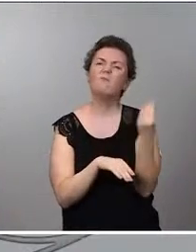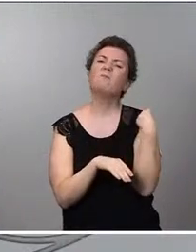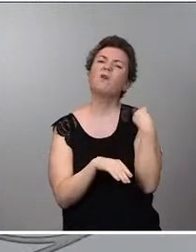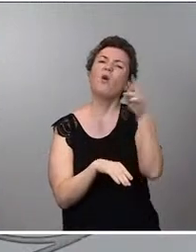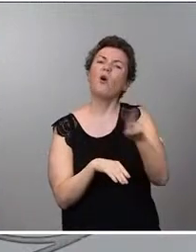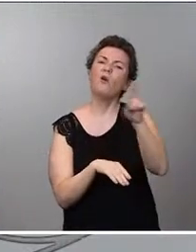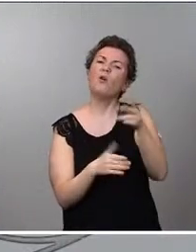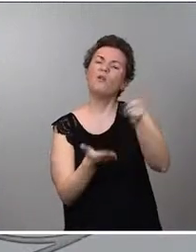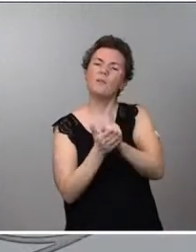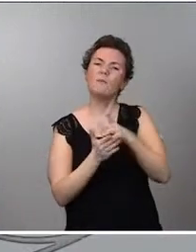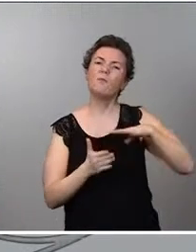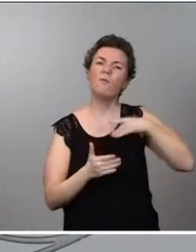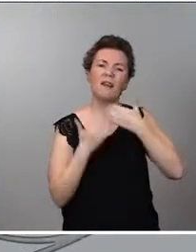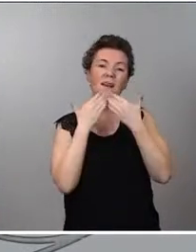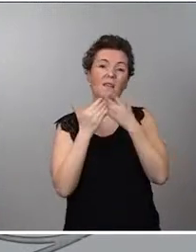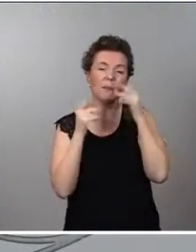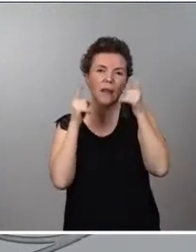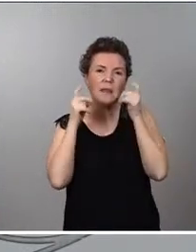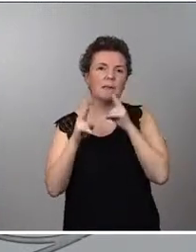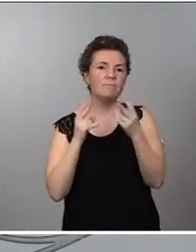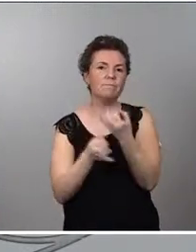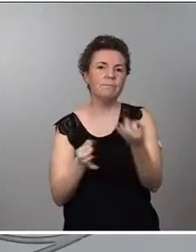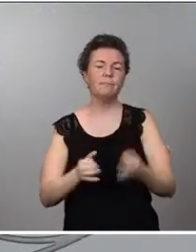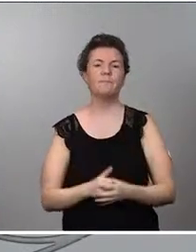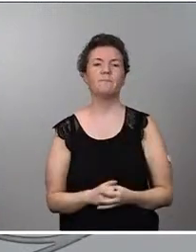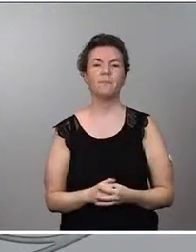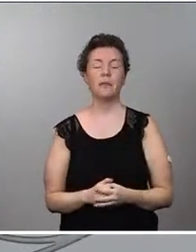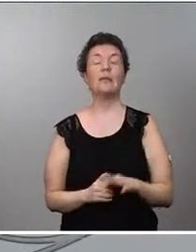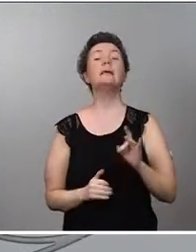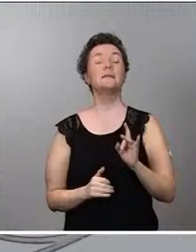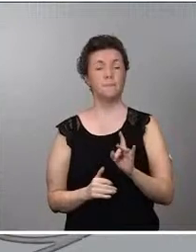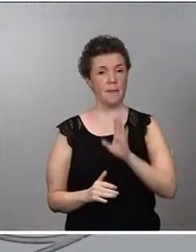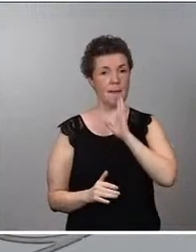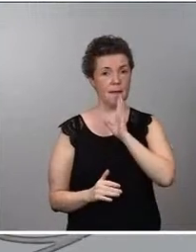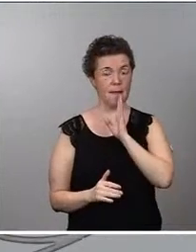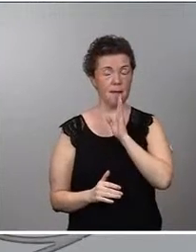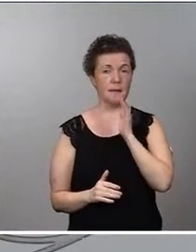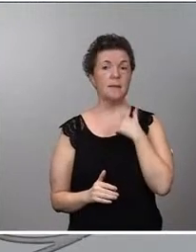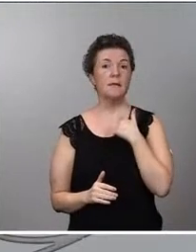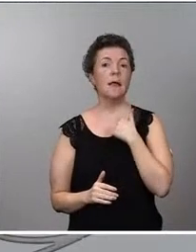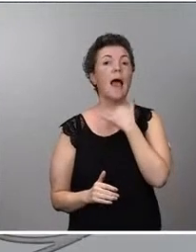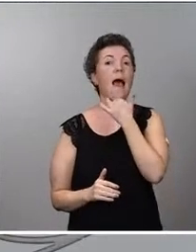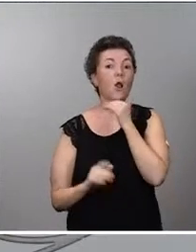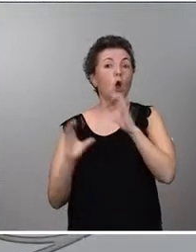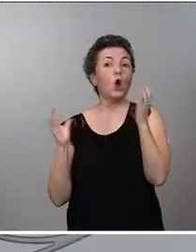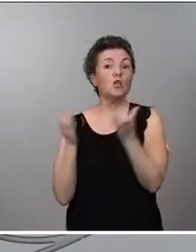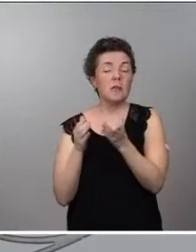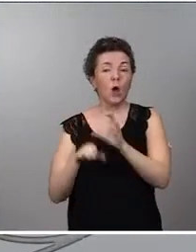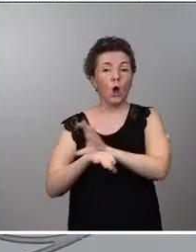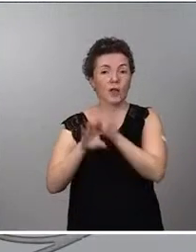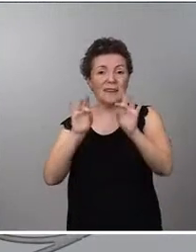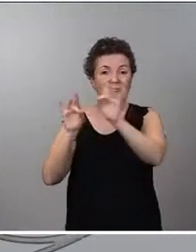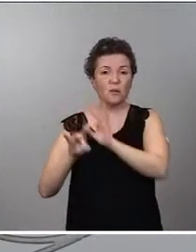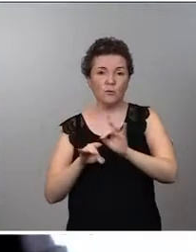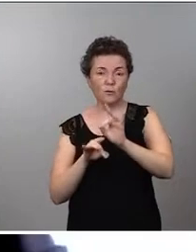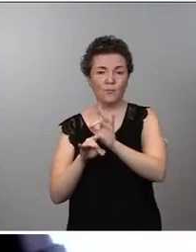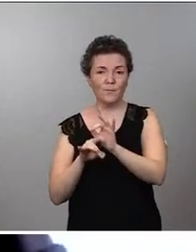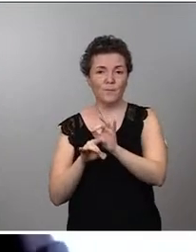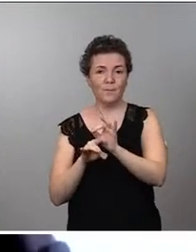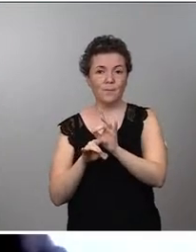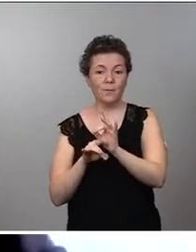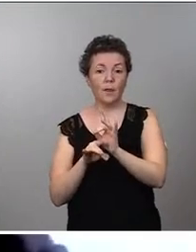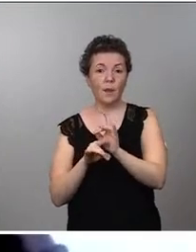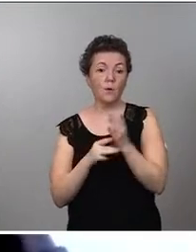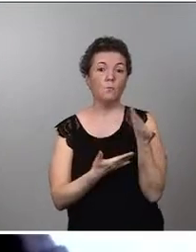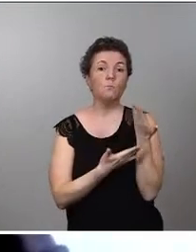agradecería para intentar contestarte. Sí. Nada, si se ha avanzado en el Consejo Interterritorial en esa propuesta que